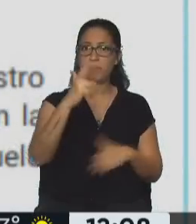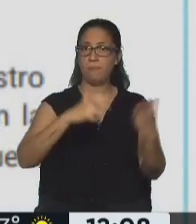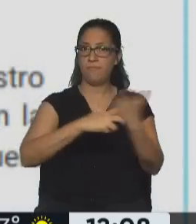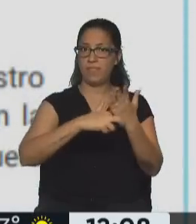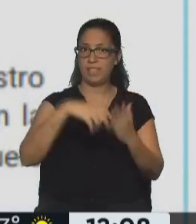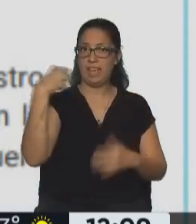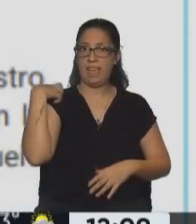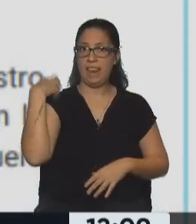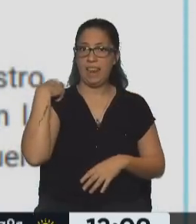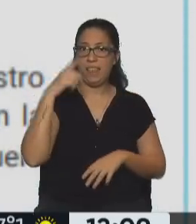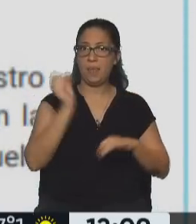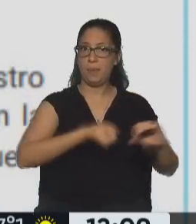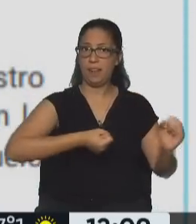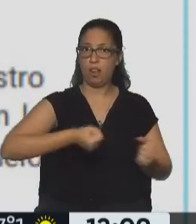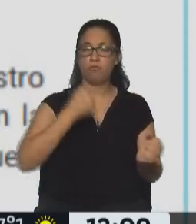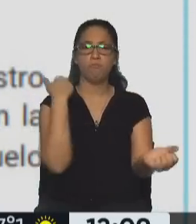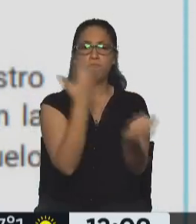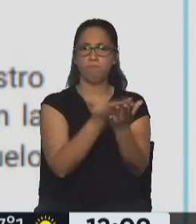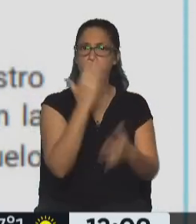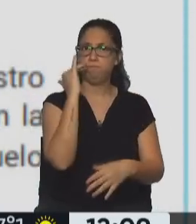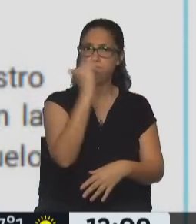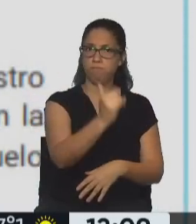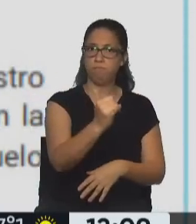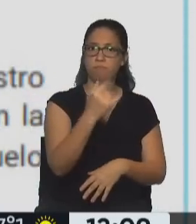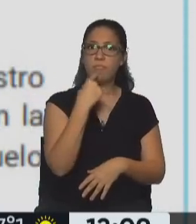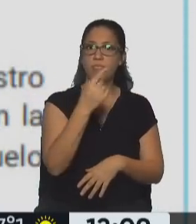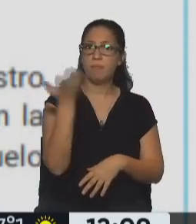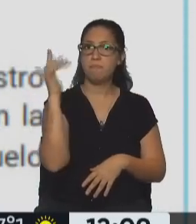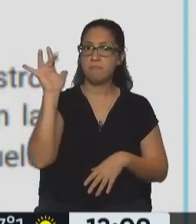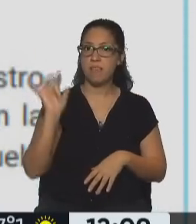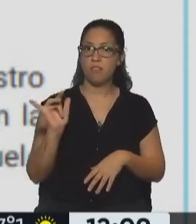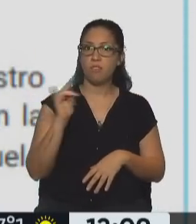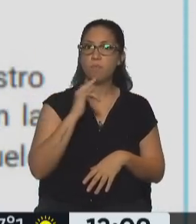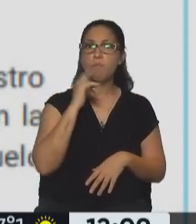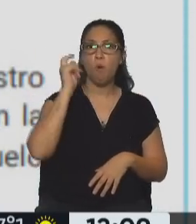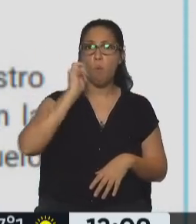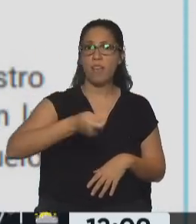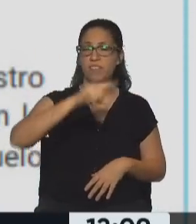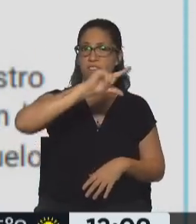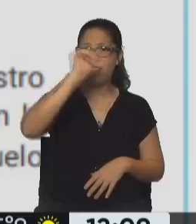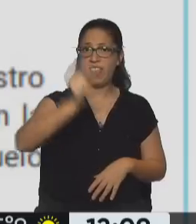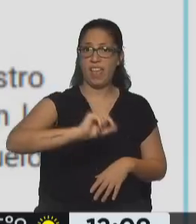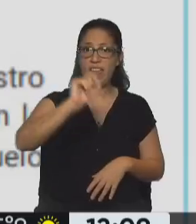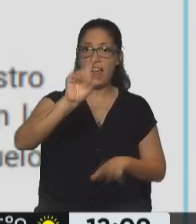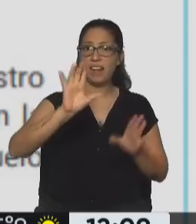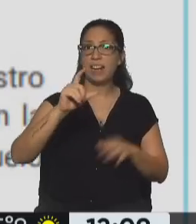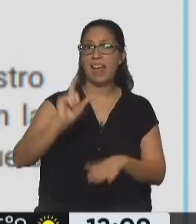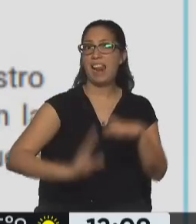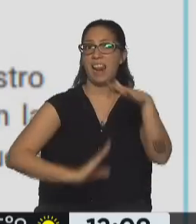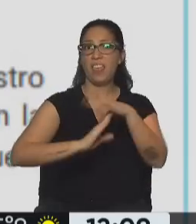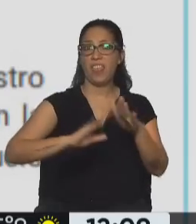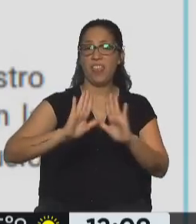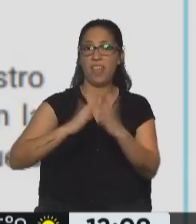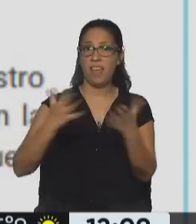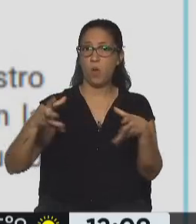General de Bariloche, lo concreto que el Gobierno denunció este miércoles a los jueces federales, al CEO del Grupo Clarín y a otros